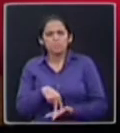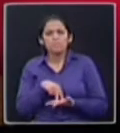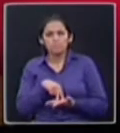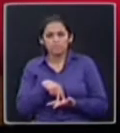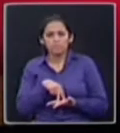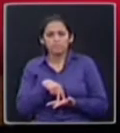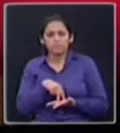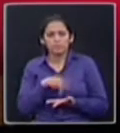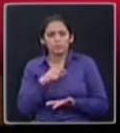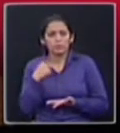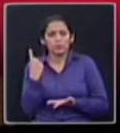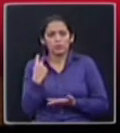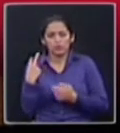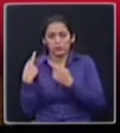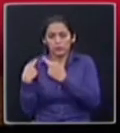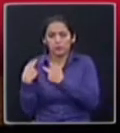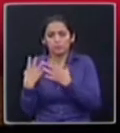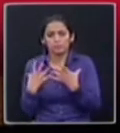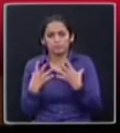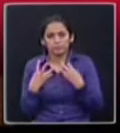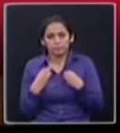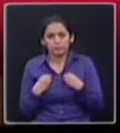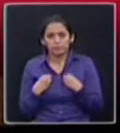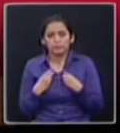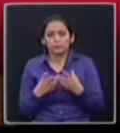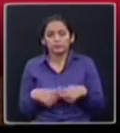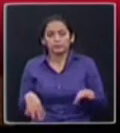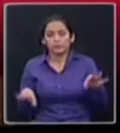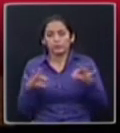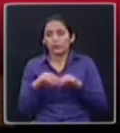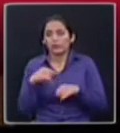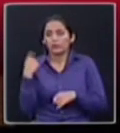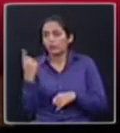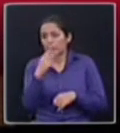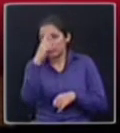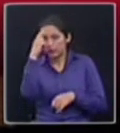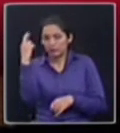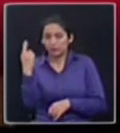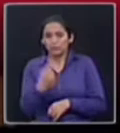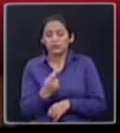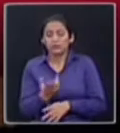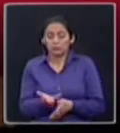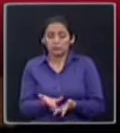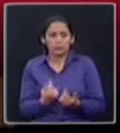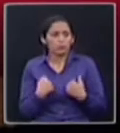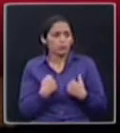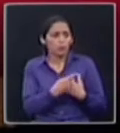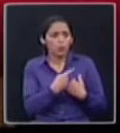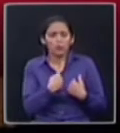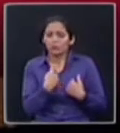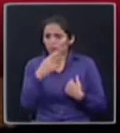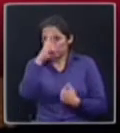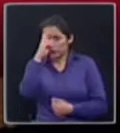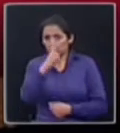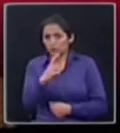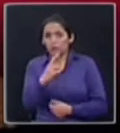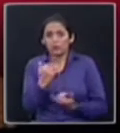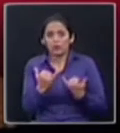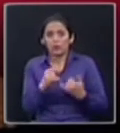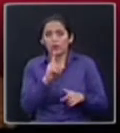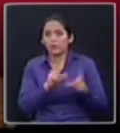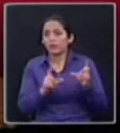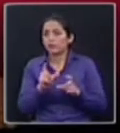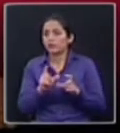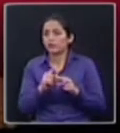siempre hemos exigido que se respete el debido proceso y lo hemos respetado nosotros también. Por lo tanto, yo continúo haciendo un llamado a todas las